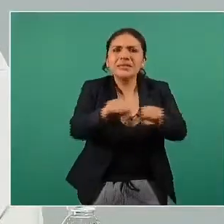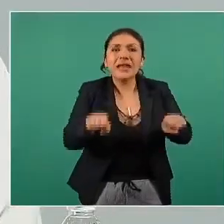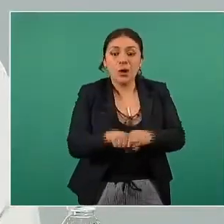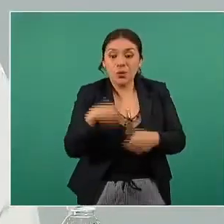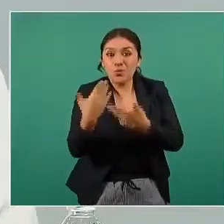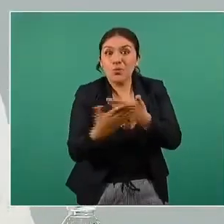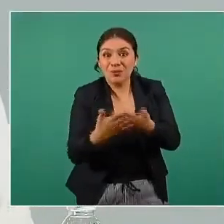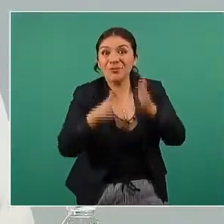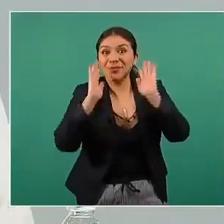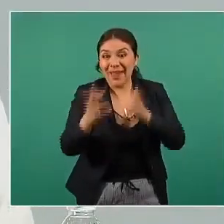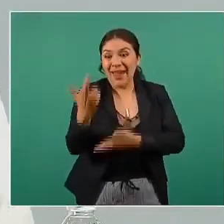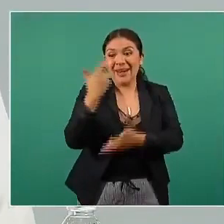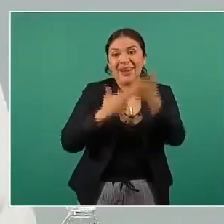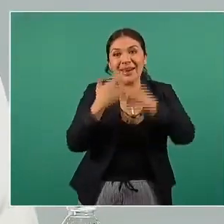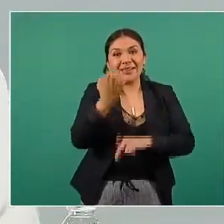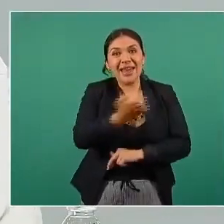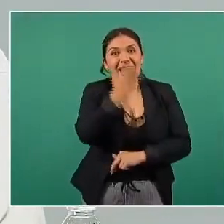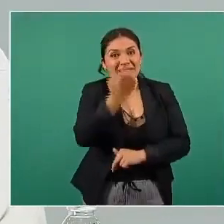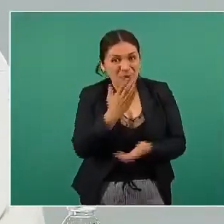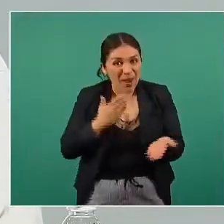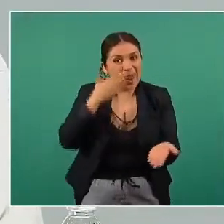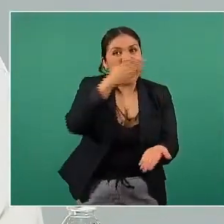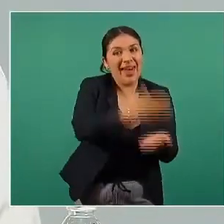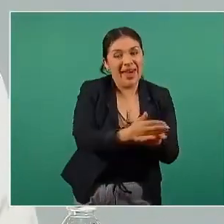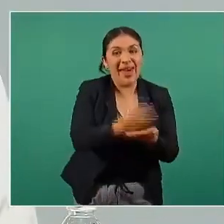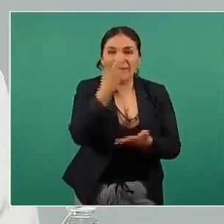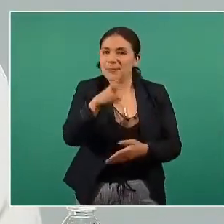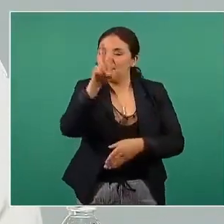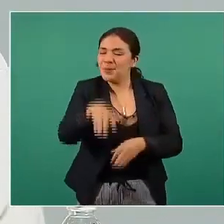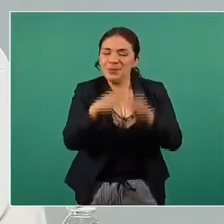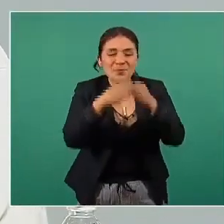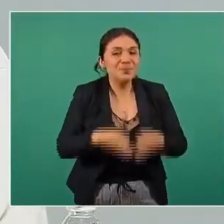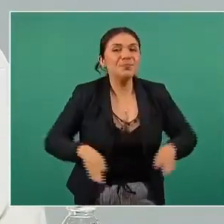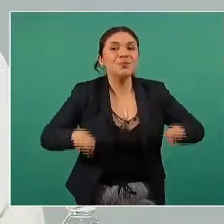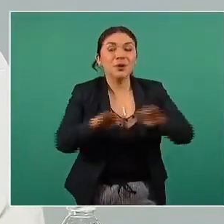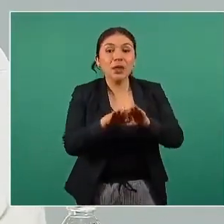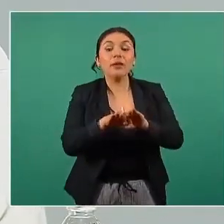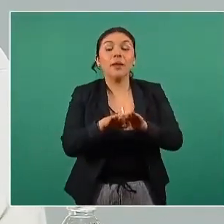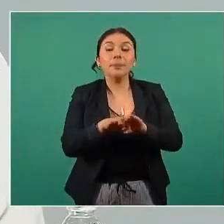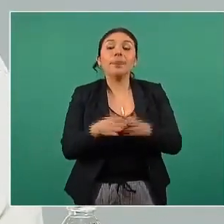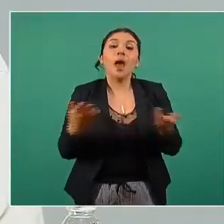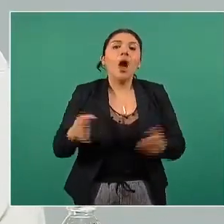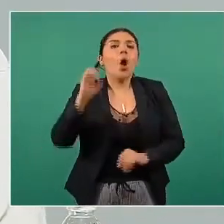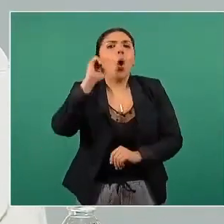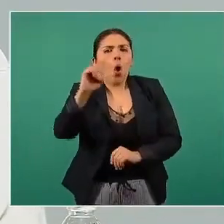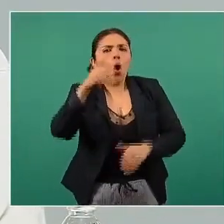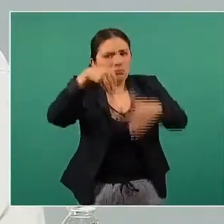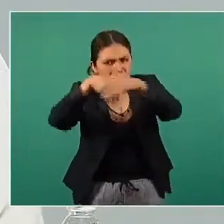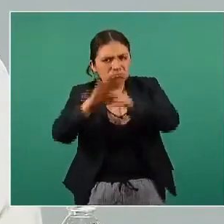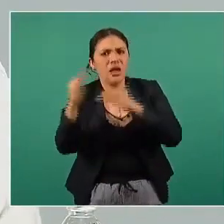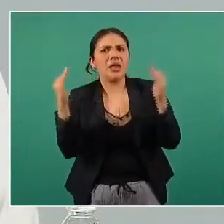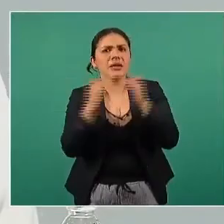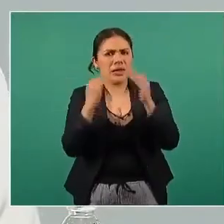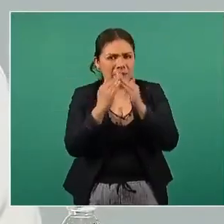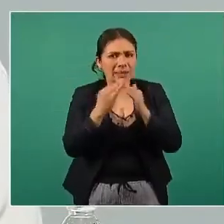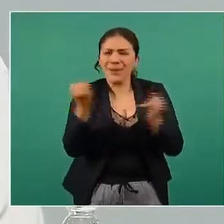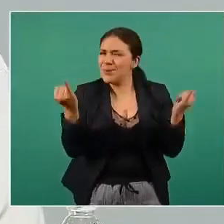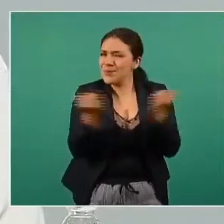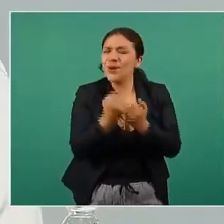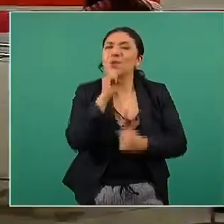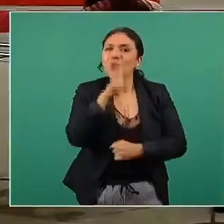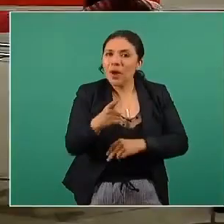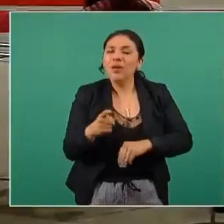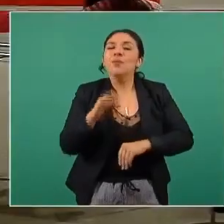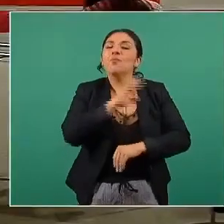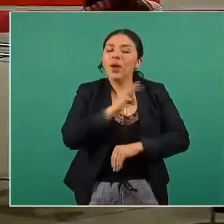que se está retomando la actividad escolar importantísimo o en sus casas también puedan ir